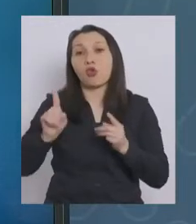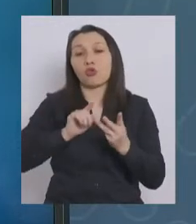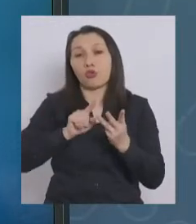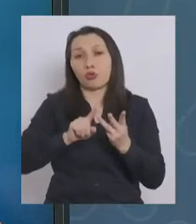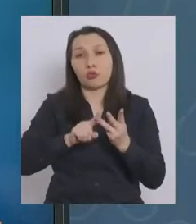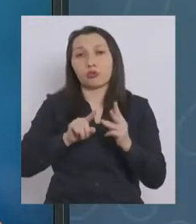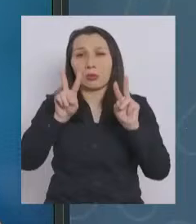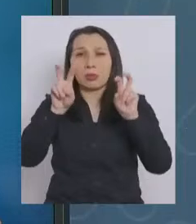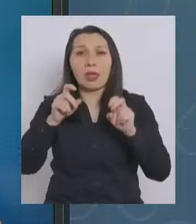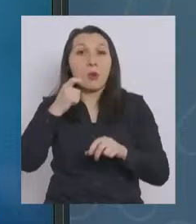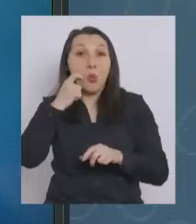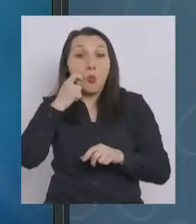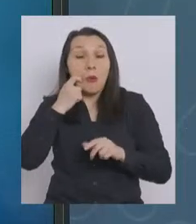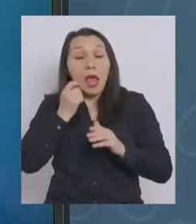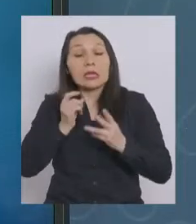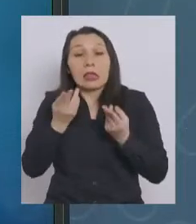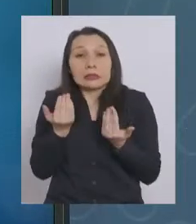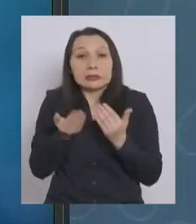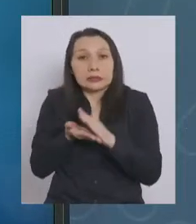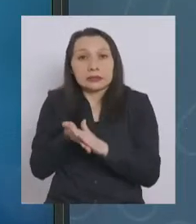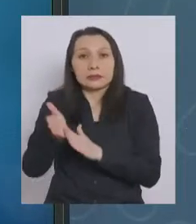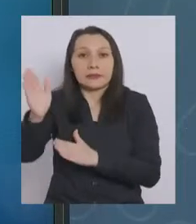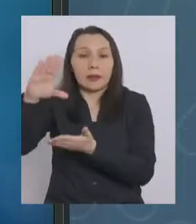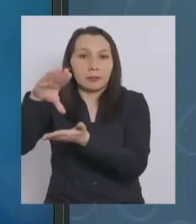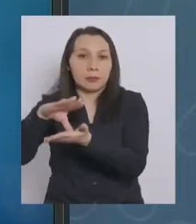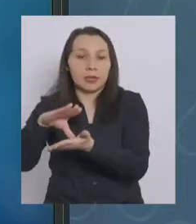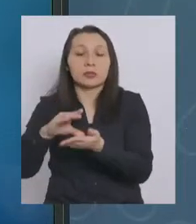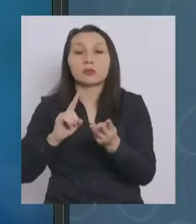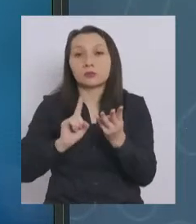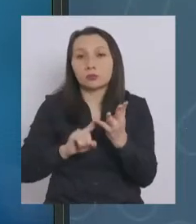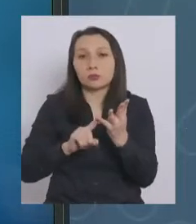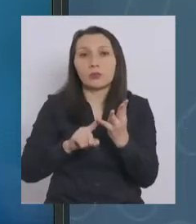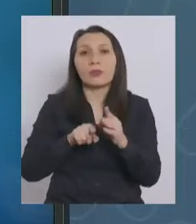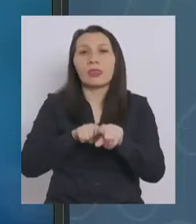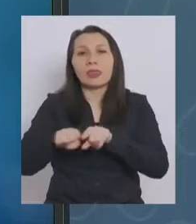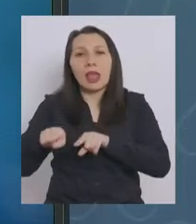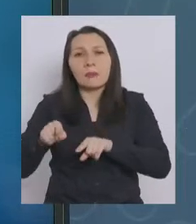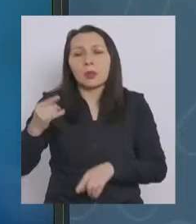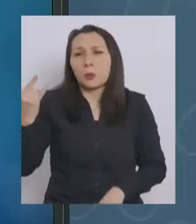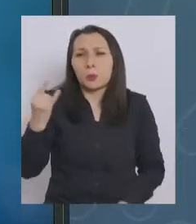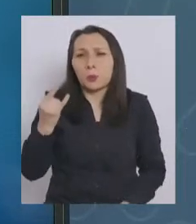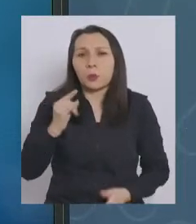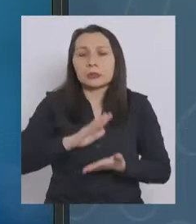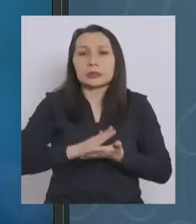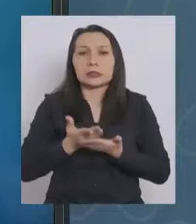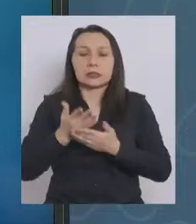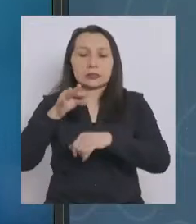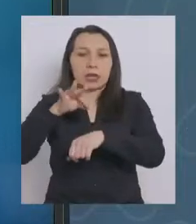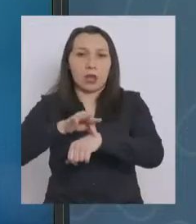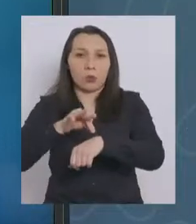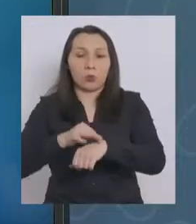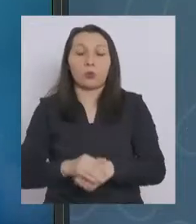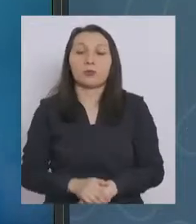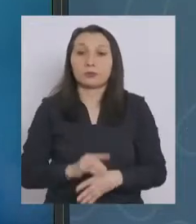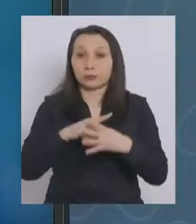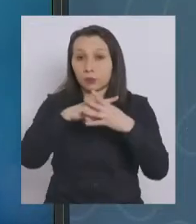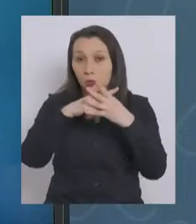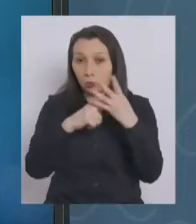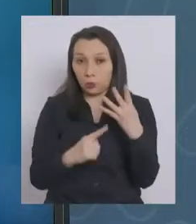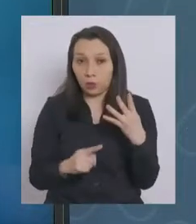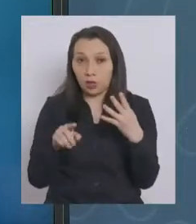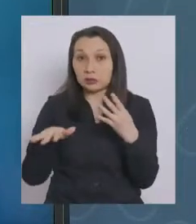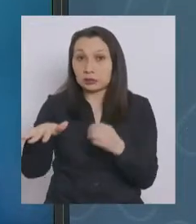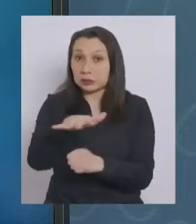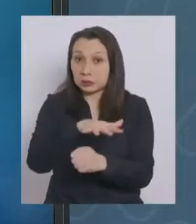por razones humanitarias o aquellos que realizan gestiones esenciales para la salud. En estos cuatro